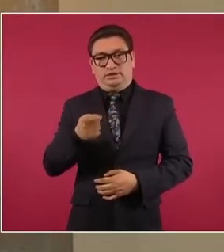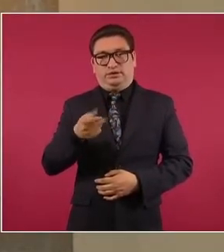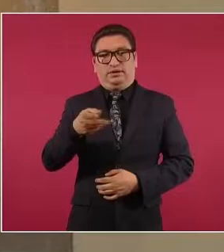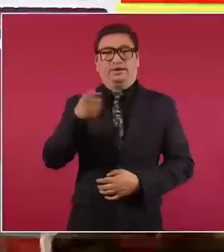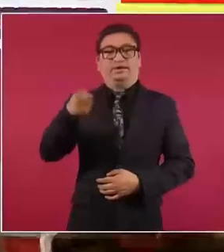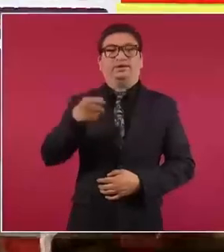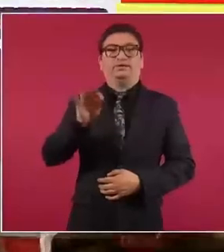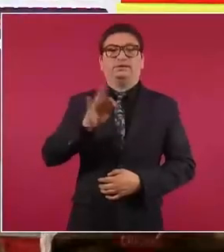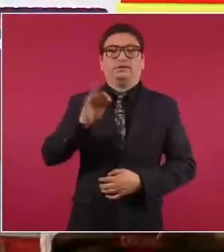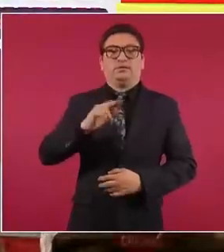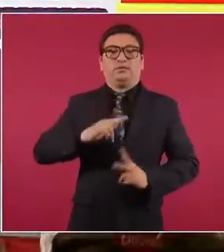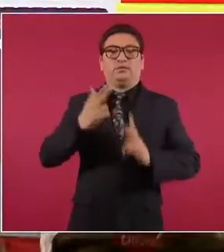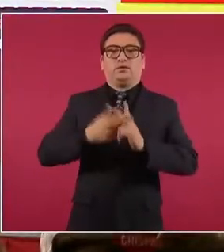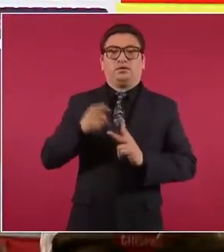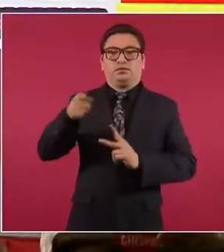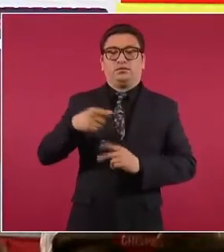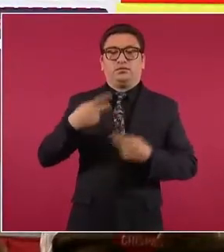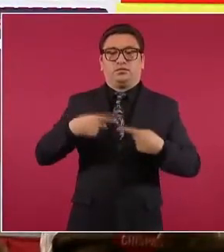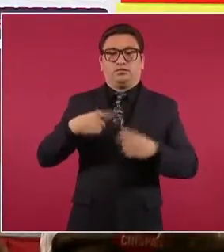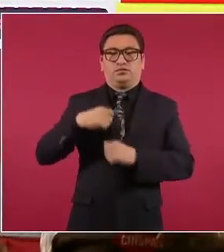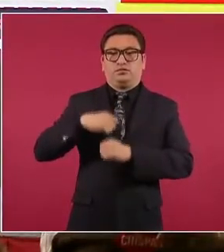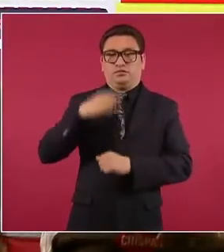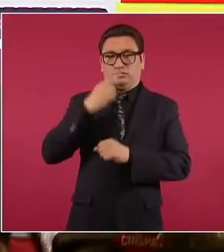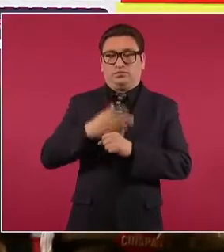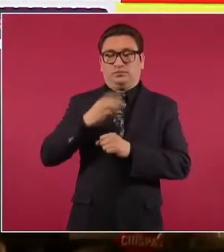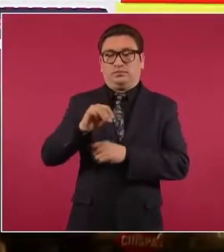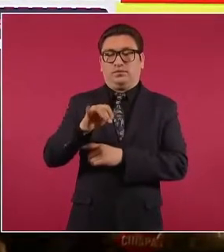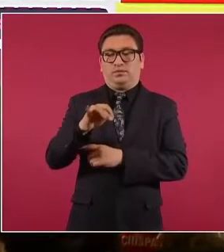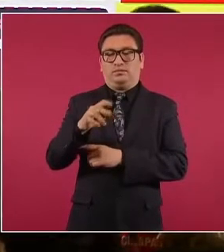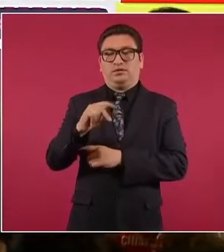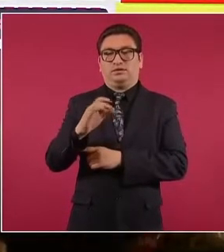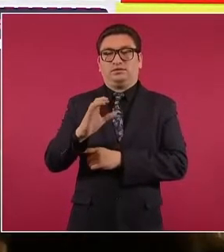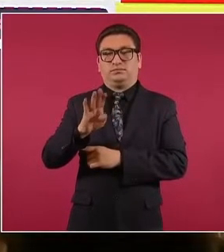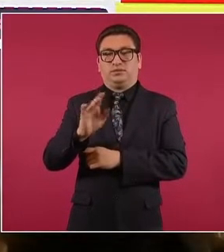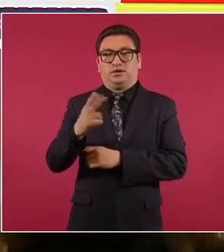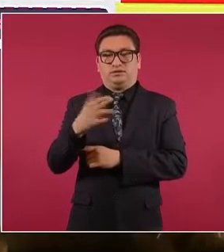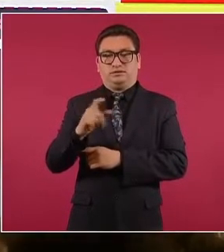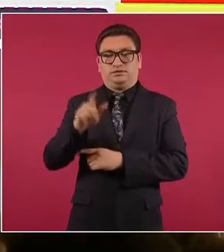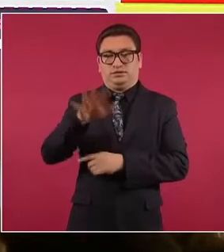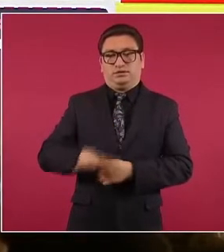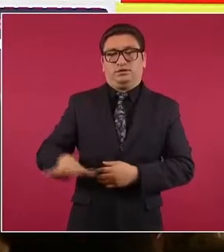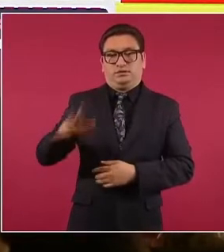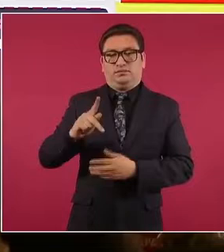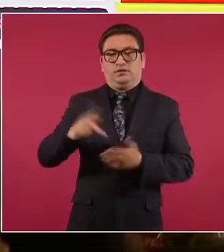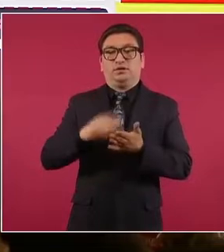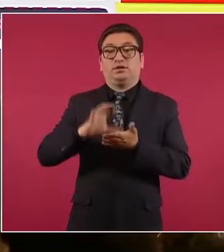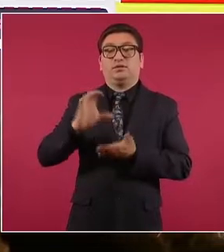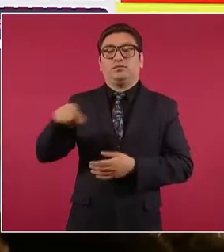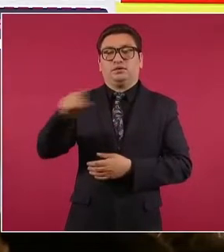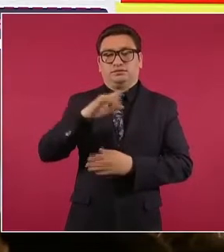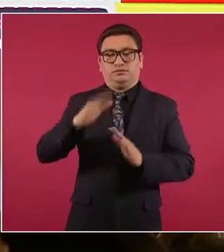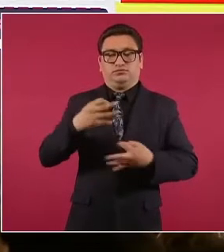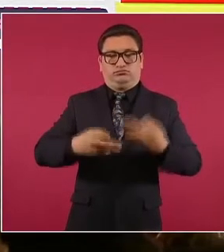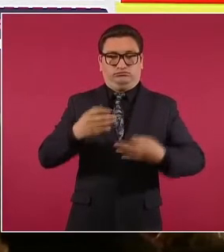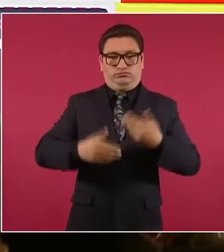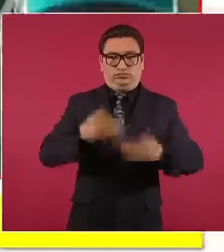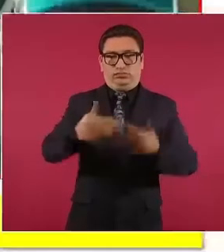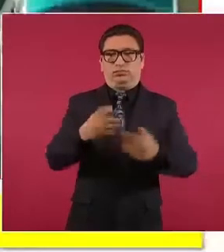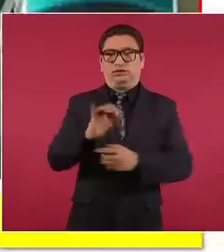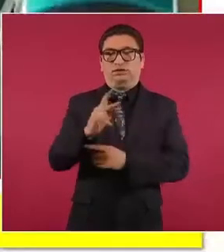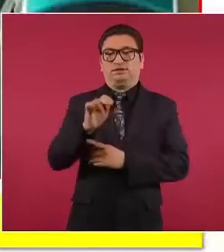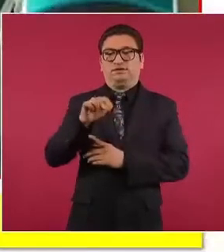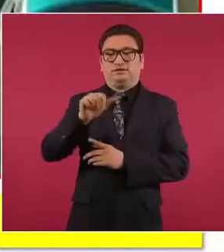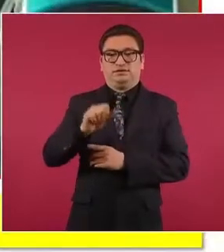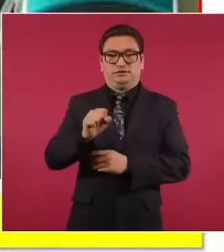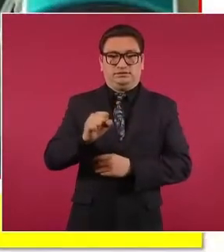homicidio del gerente de Mamitas Beach en Playa del Carmen, ya está vinculado a proceso. El caso de Cristian